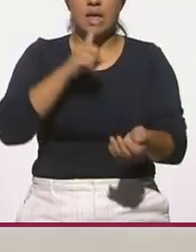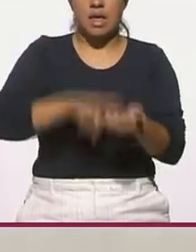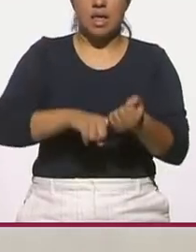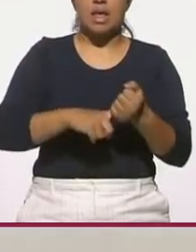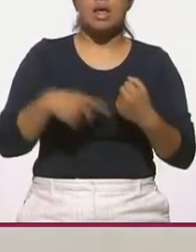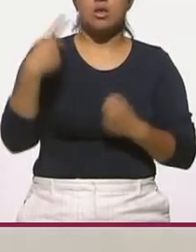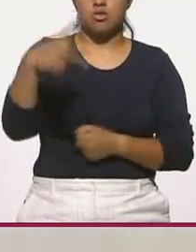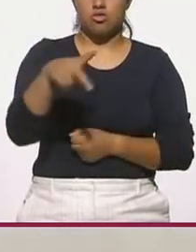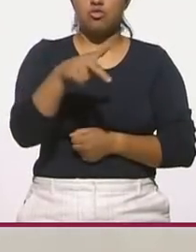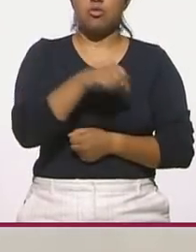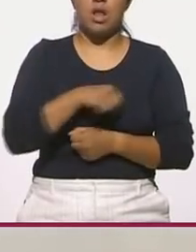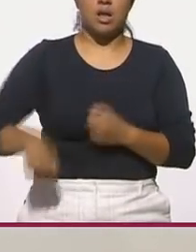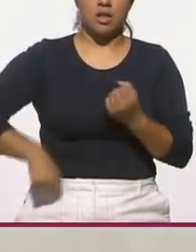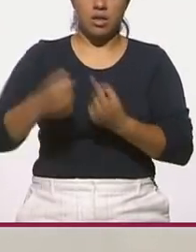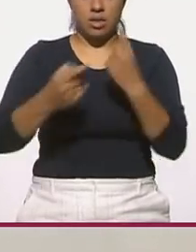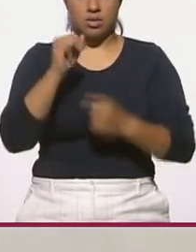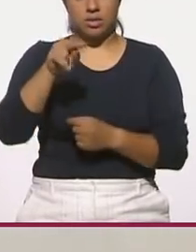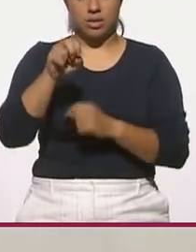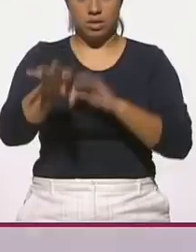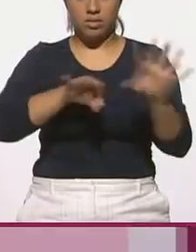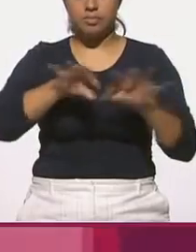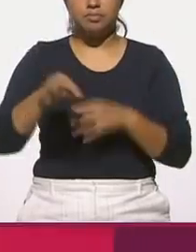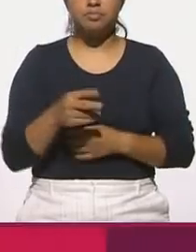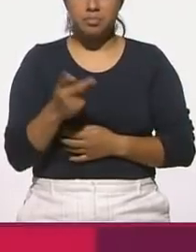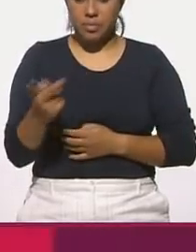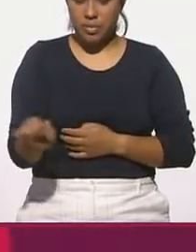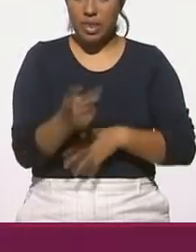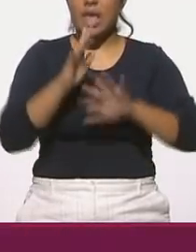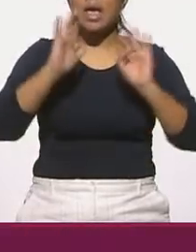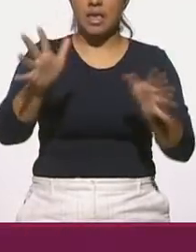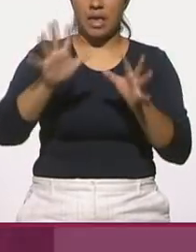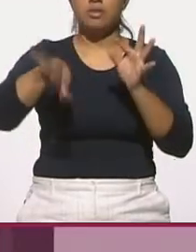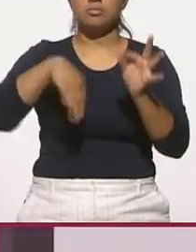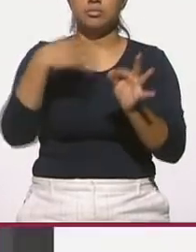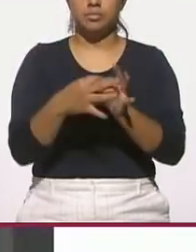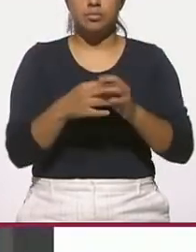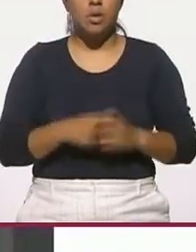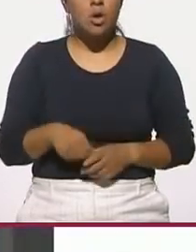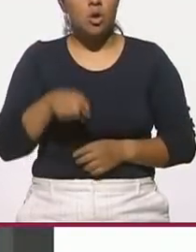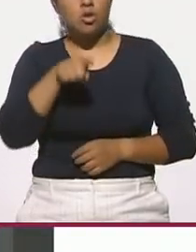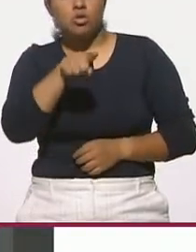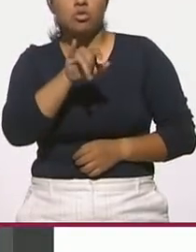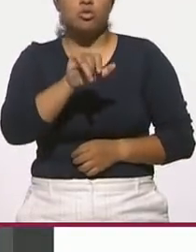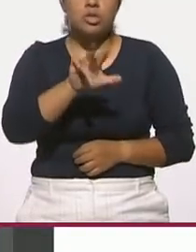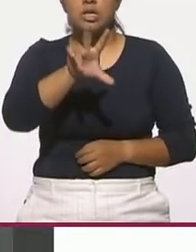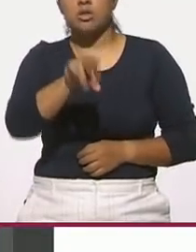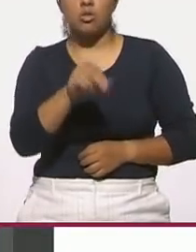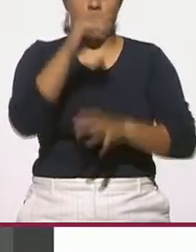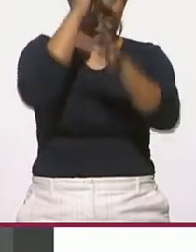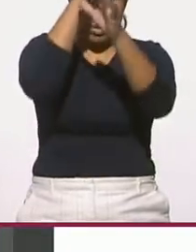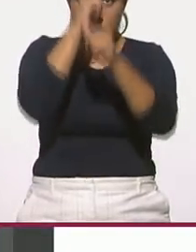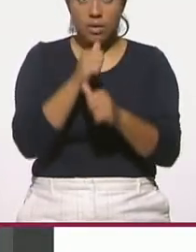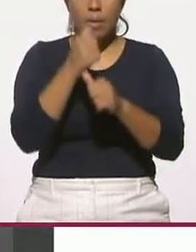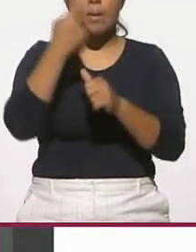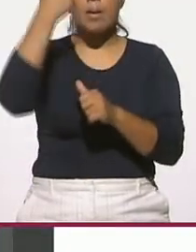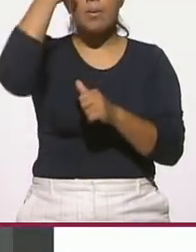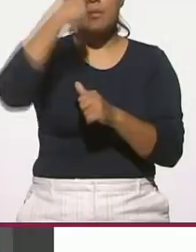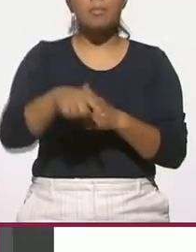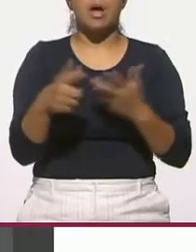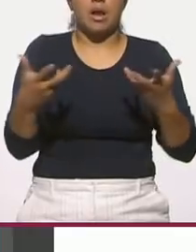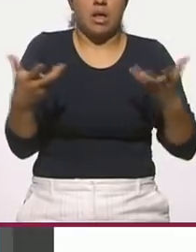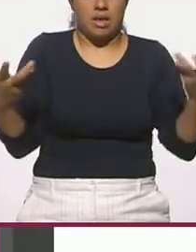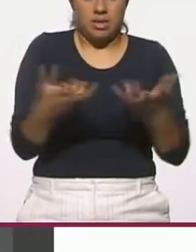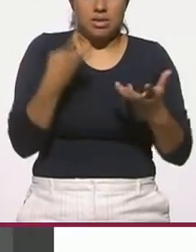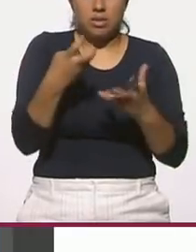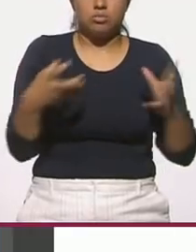determina el Instituto Nacional Electoral. La pregunta ya quedó asentada. ¿Estás de acuerdo o no en que se lleven a cabo las